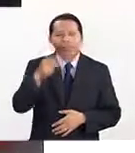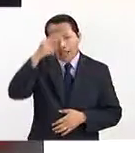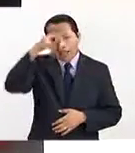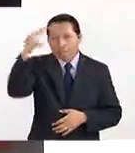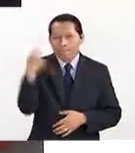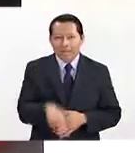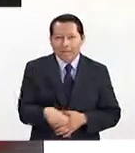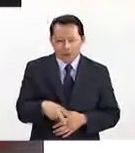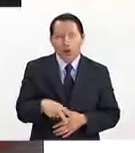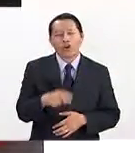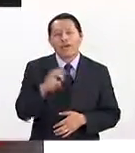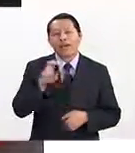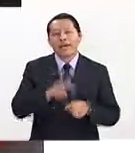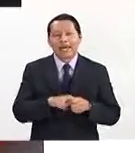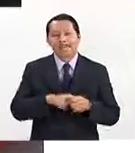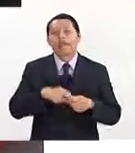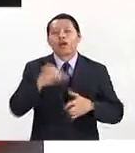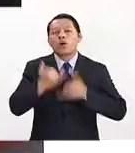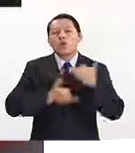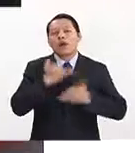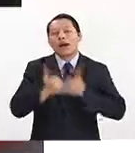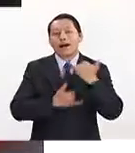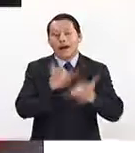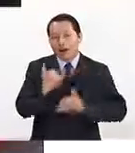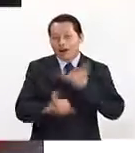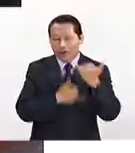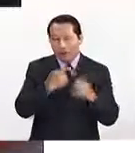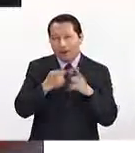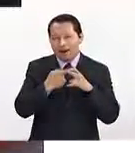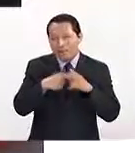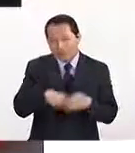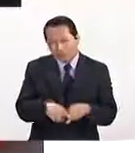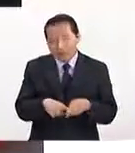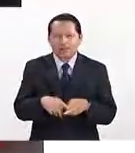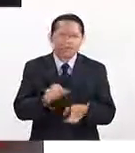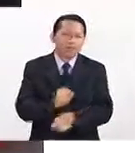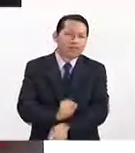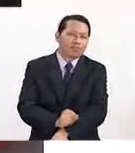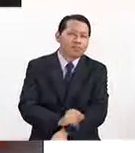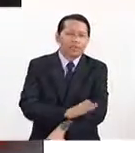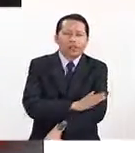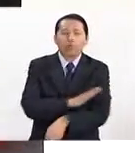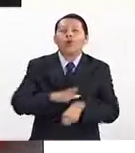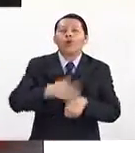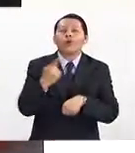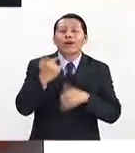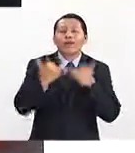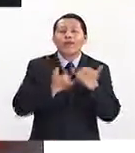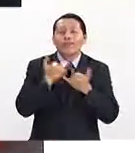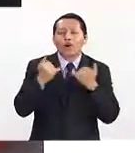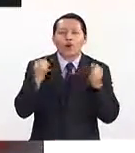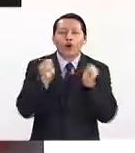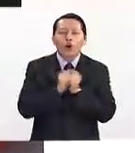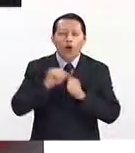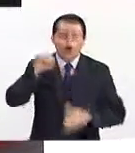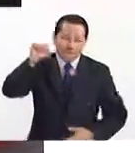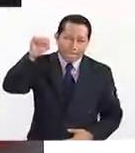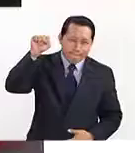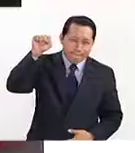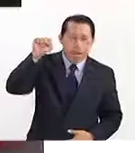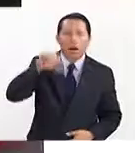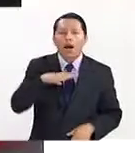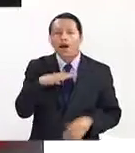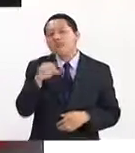derrota allá en un partido de un inicio emotivo, en el sentido de que los jugadores con el puño en alto, estaba